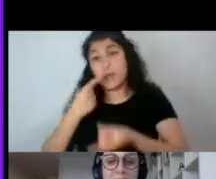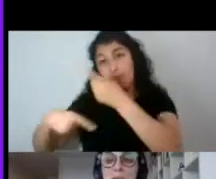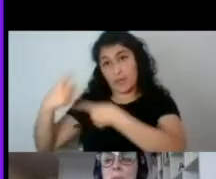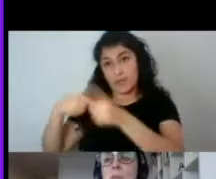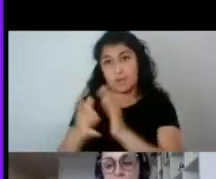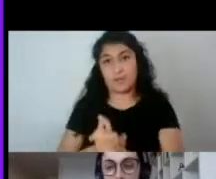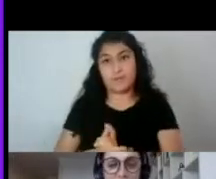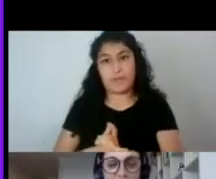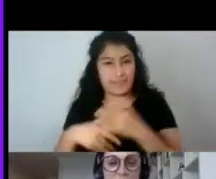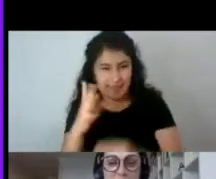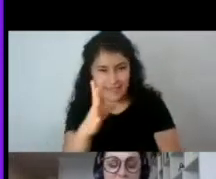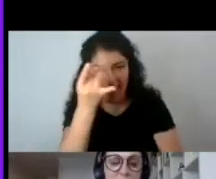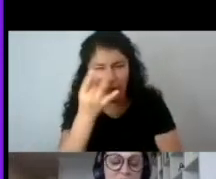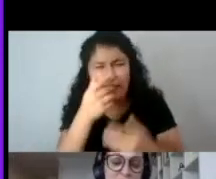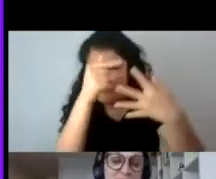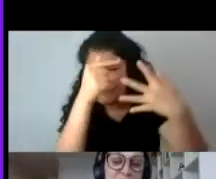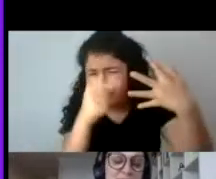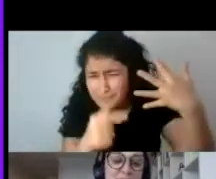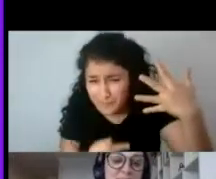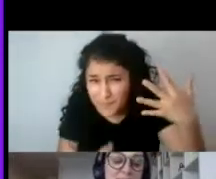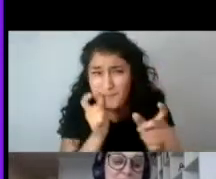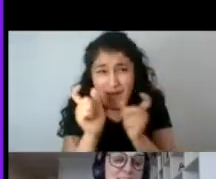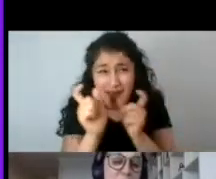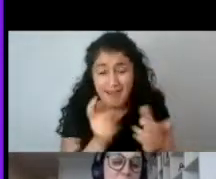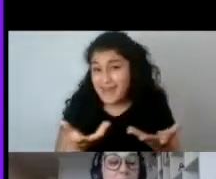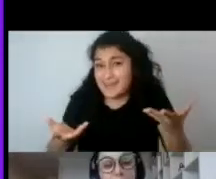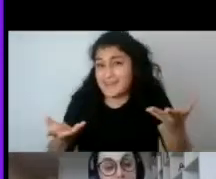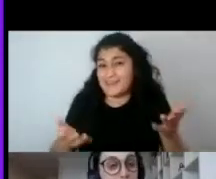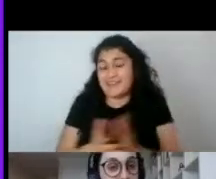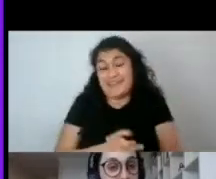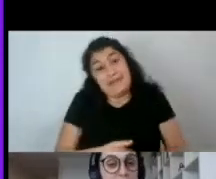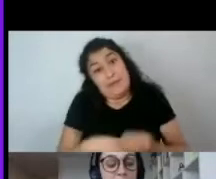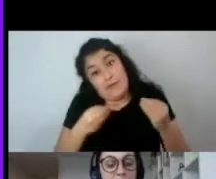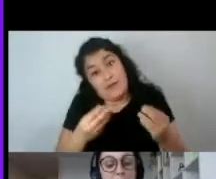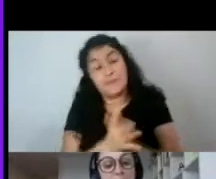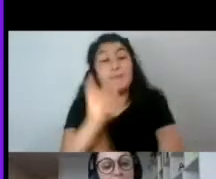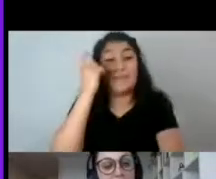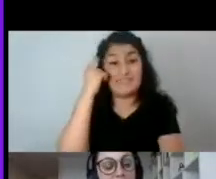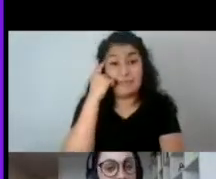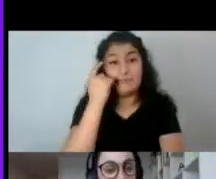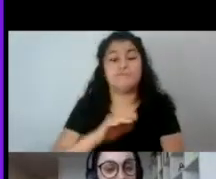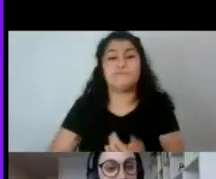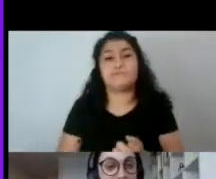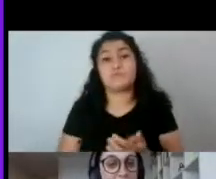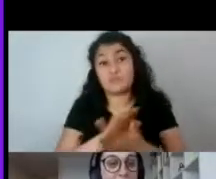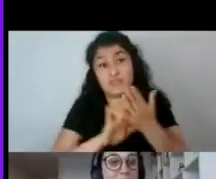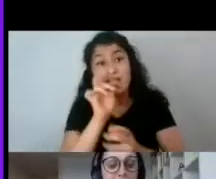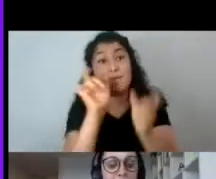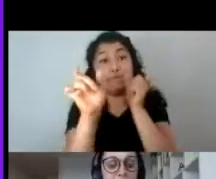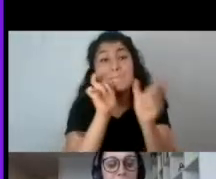Acá hay mucho para decir, ¿no? O sea, de nuevo, pensemos en estas palabras